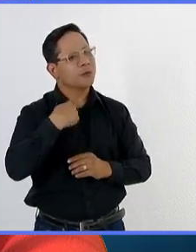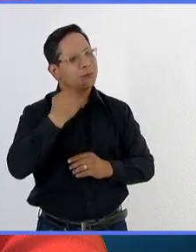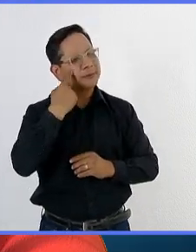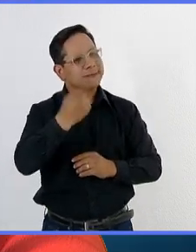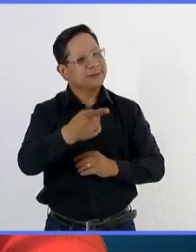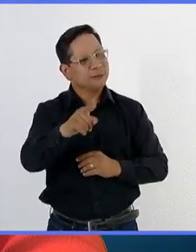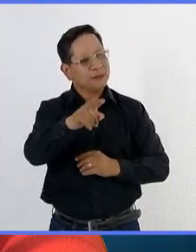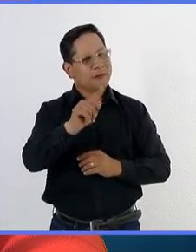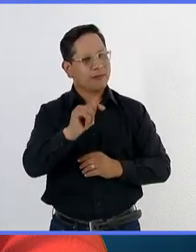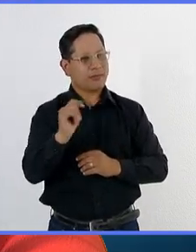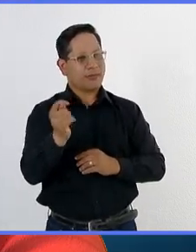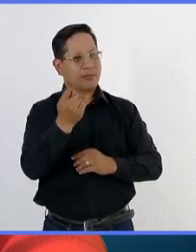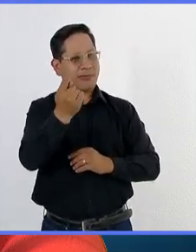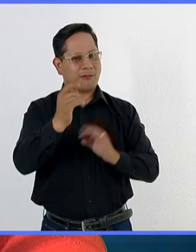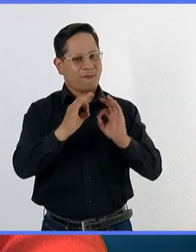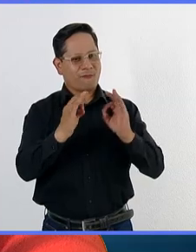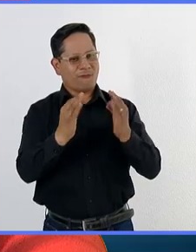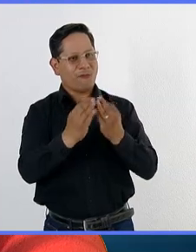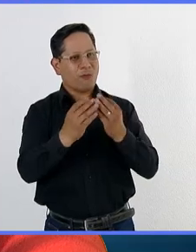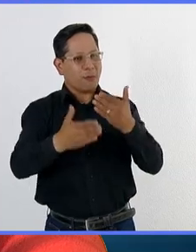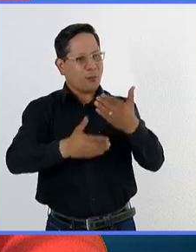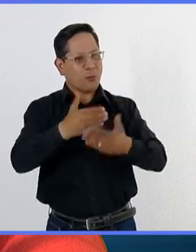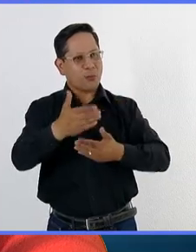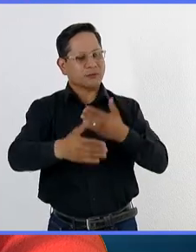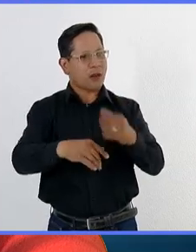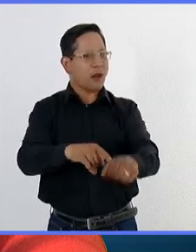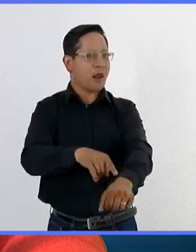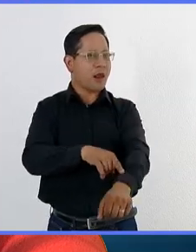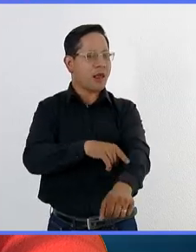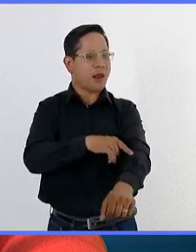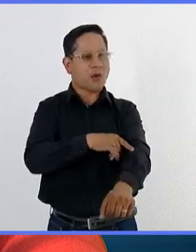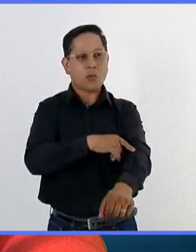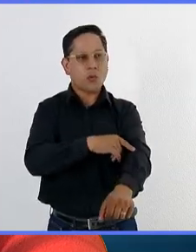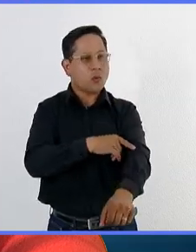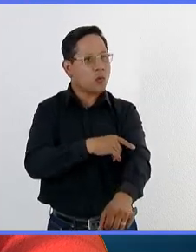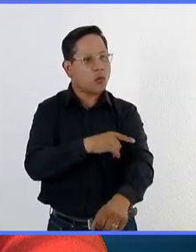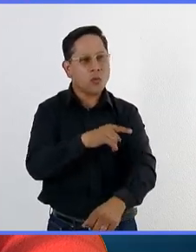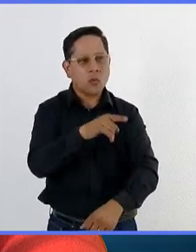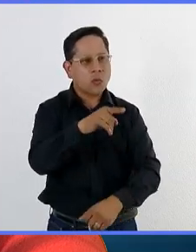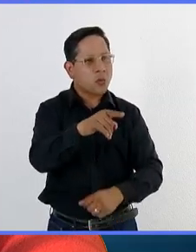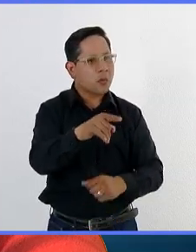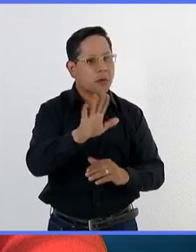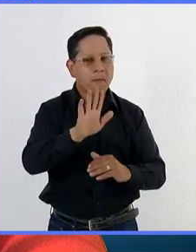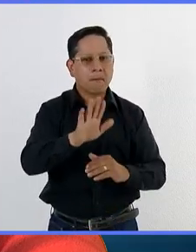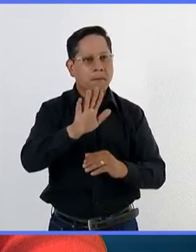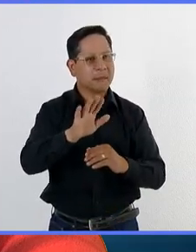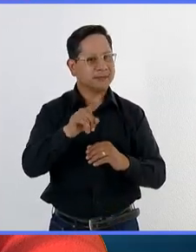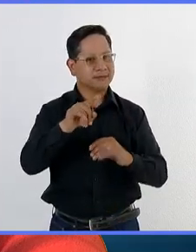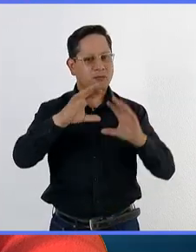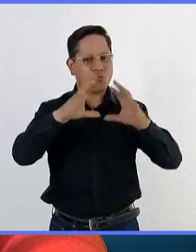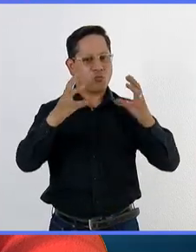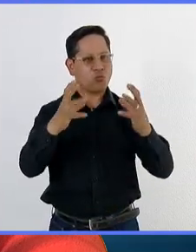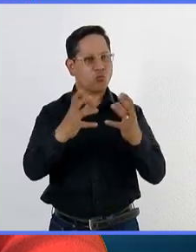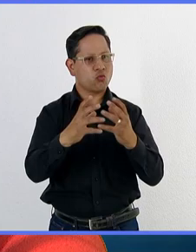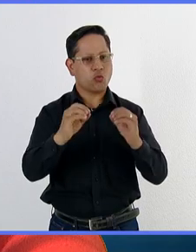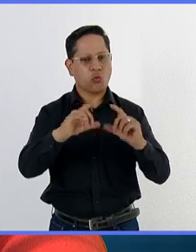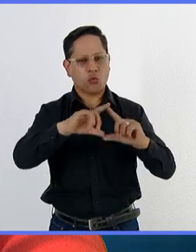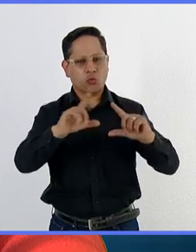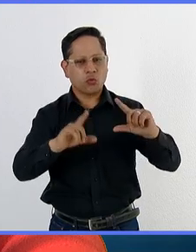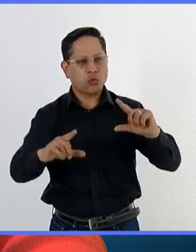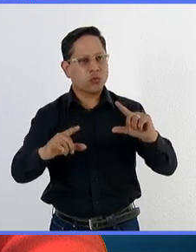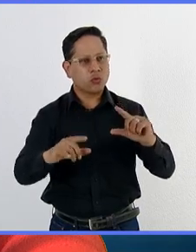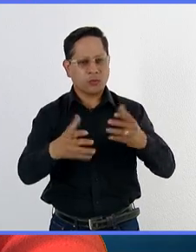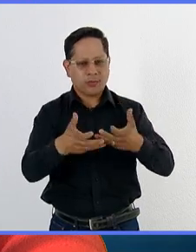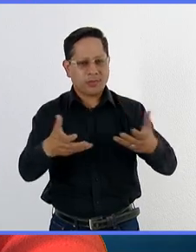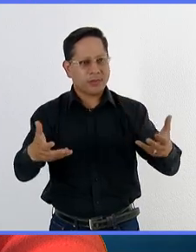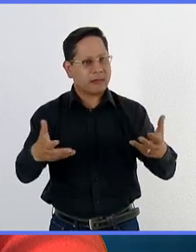utilizan, que pueden ser como también de procesos largos, pero termina siendo la menos agresiva con el medio ambiente, con las